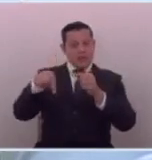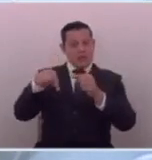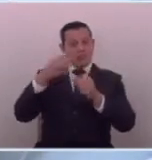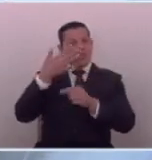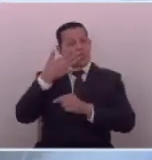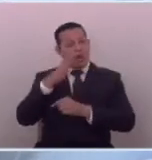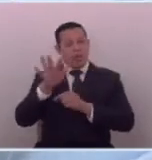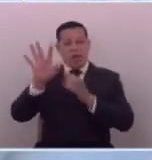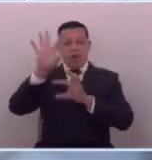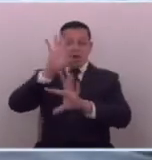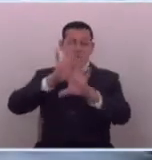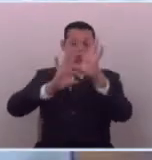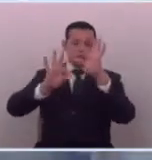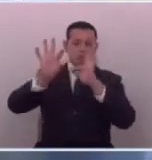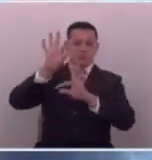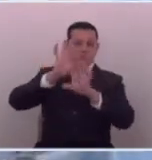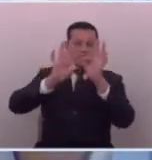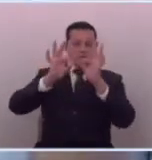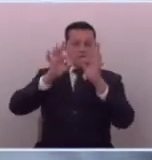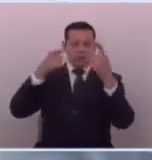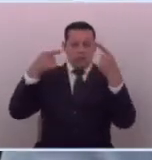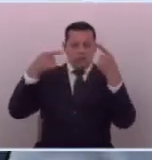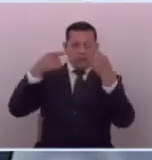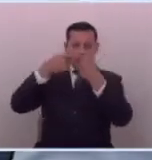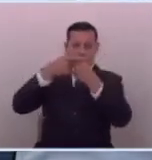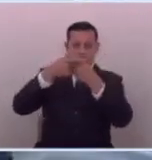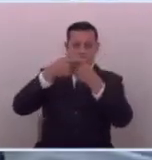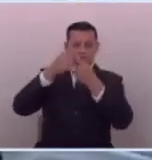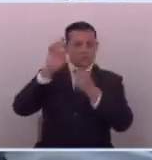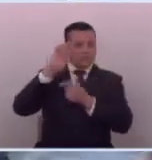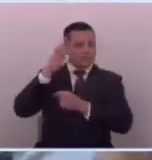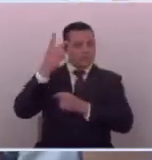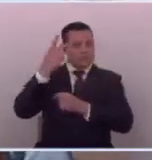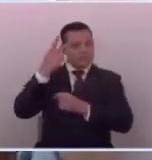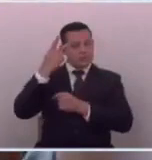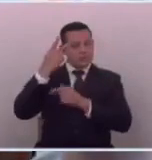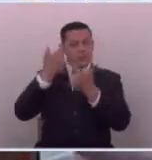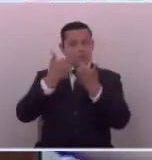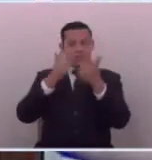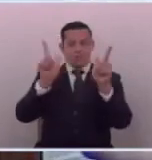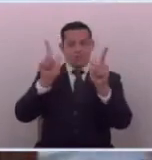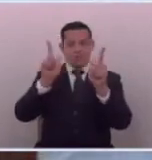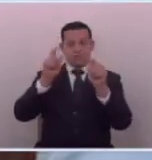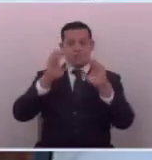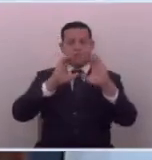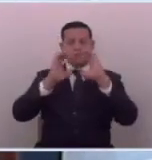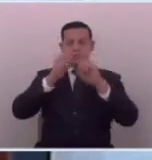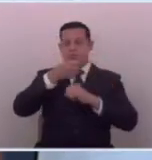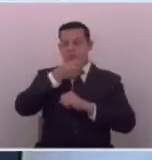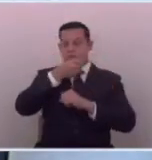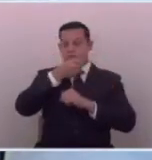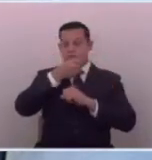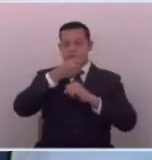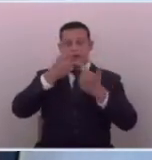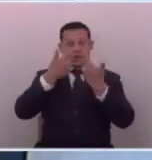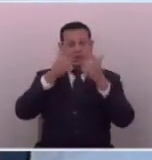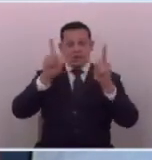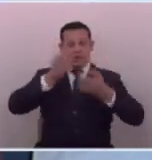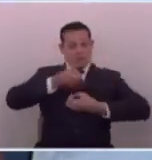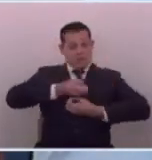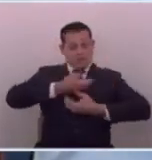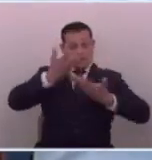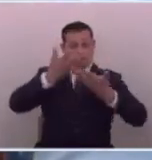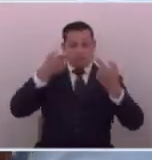algunos confunden lo que es libertad de prensa con libertad de expresión